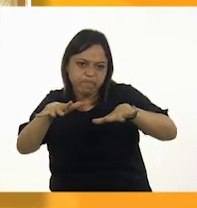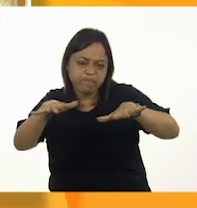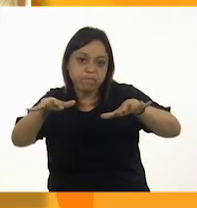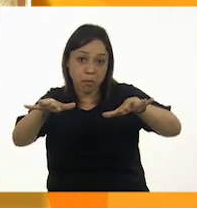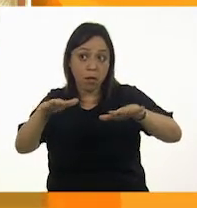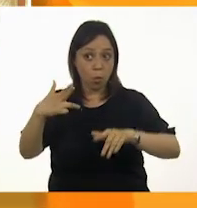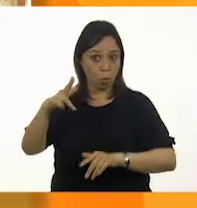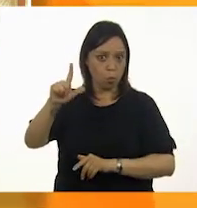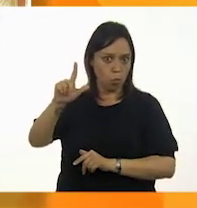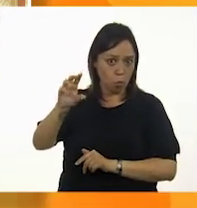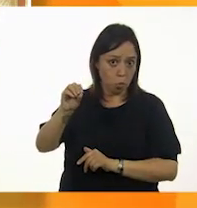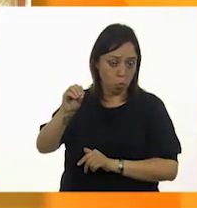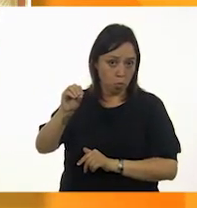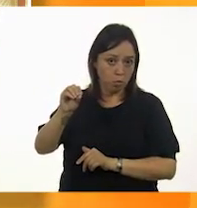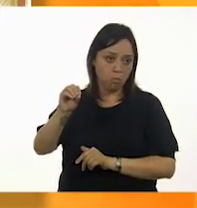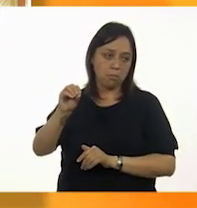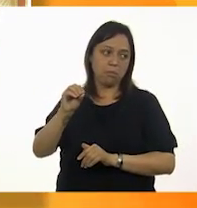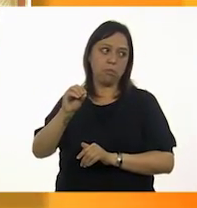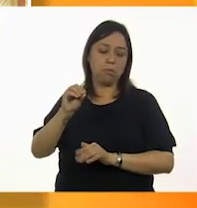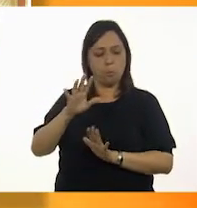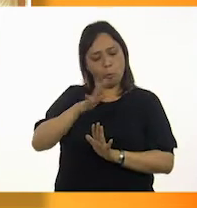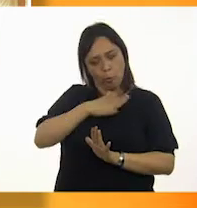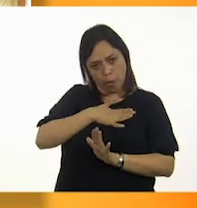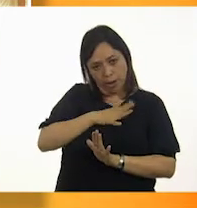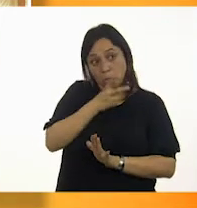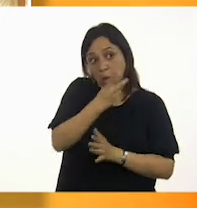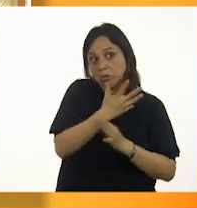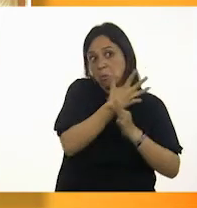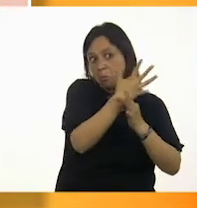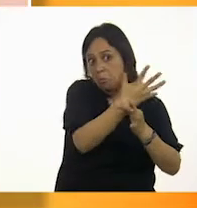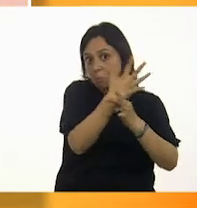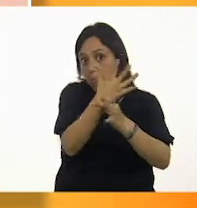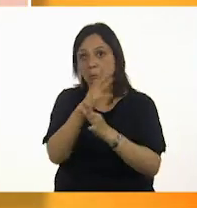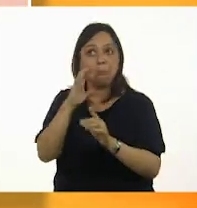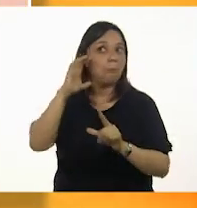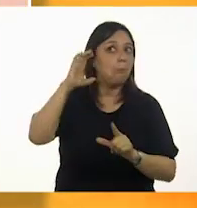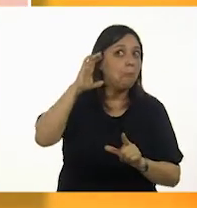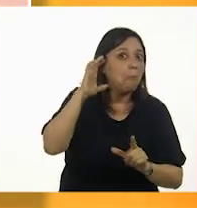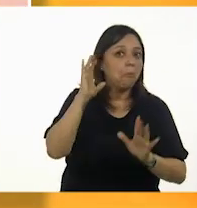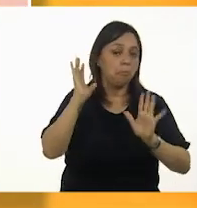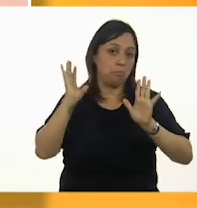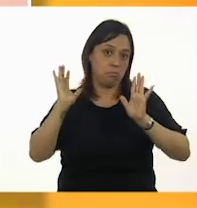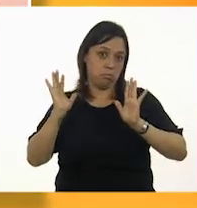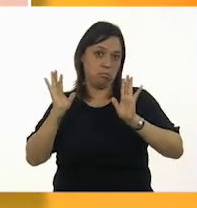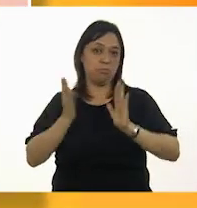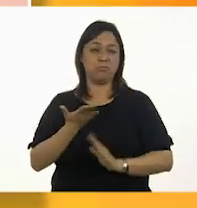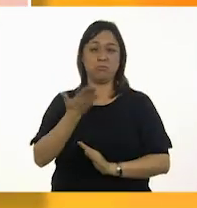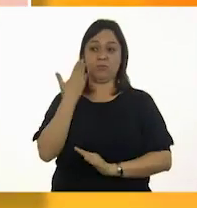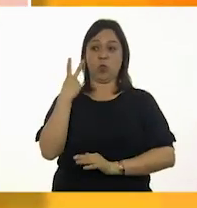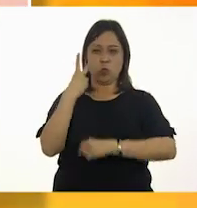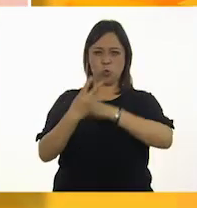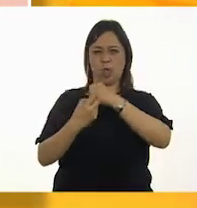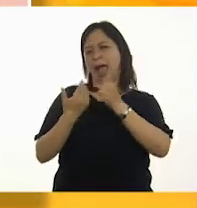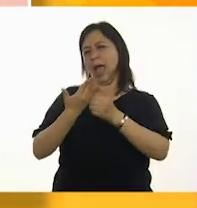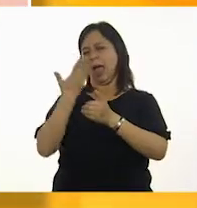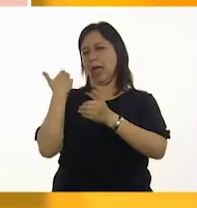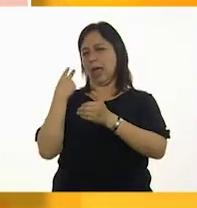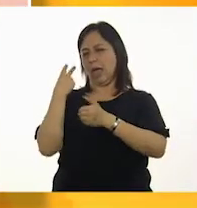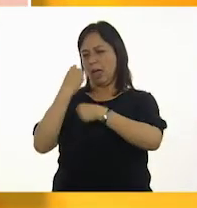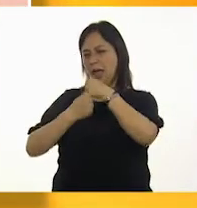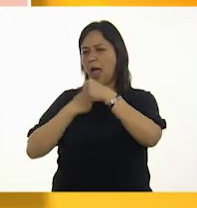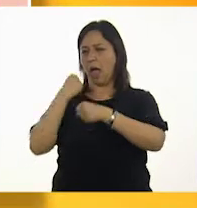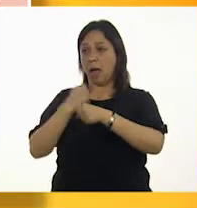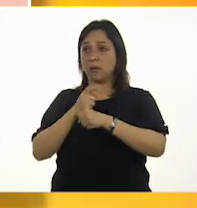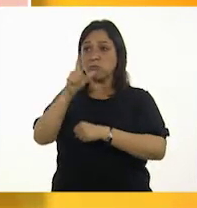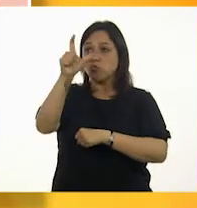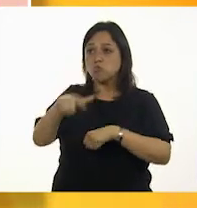Bueno, al menos eso dicen los rumores. Hasta hace un par de años, Hugo era una gran